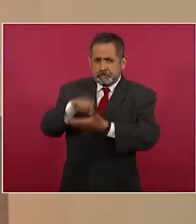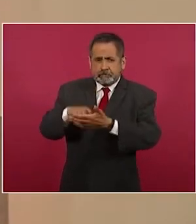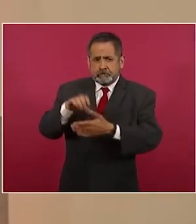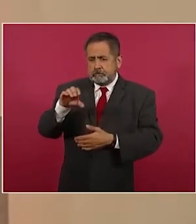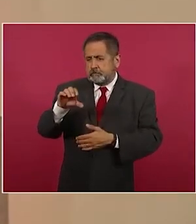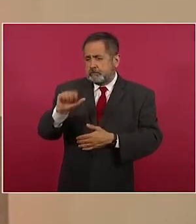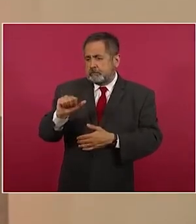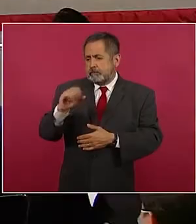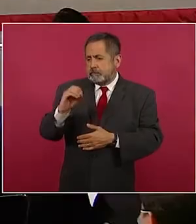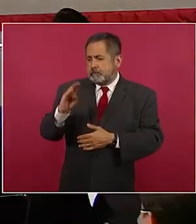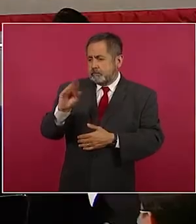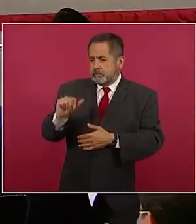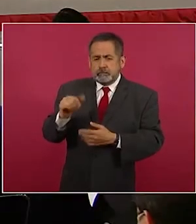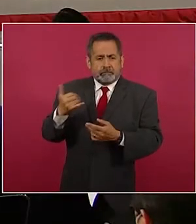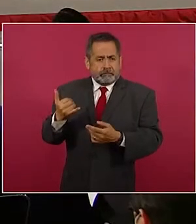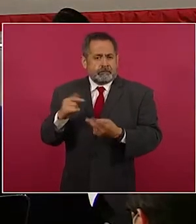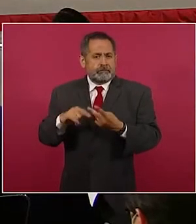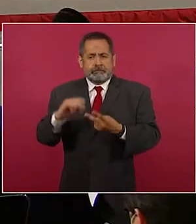caoba y cedro.